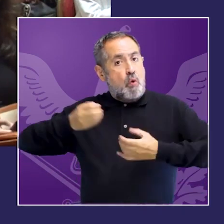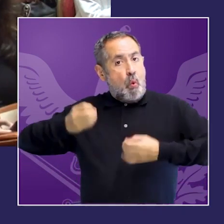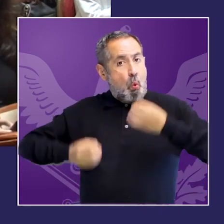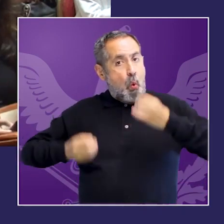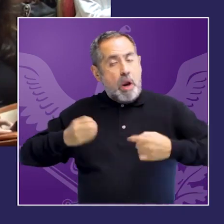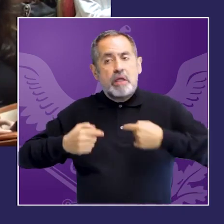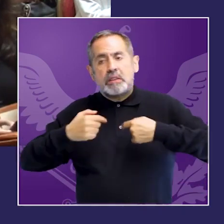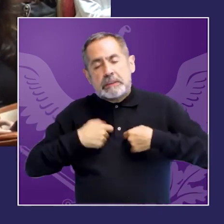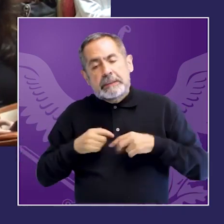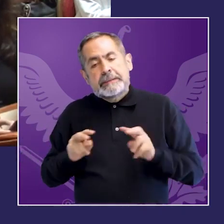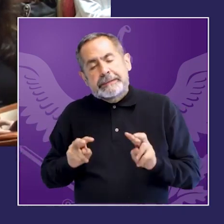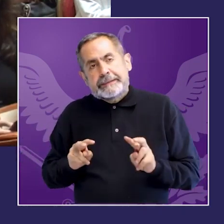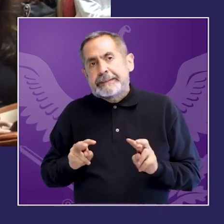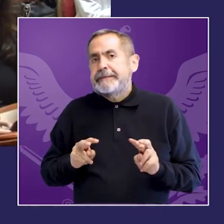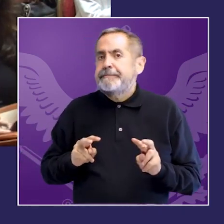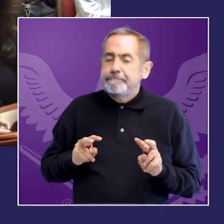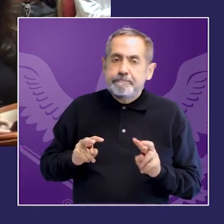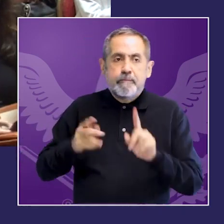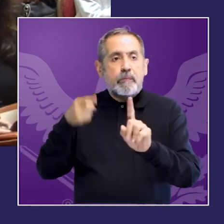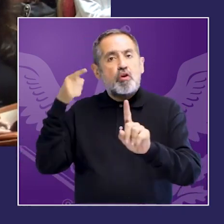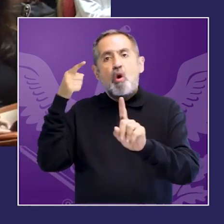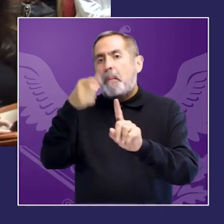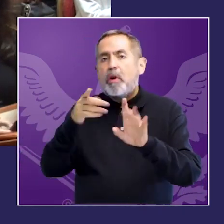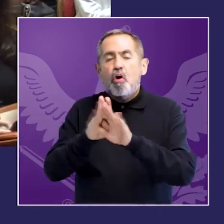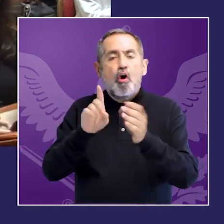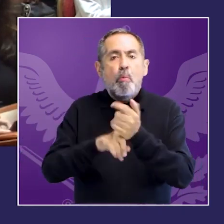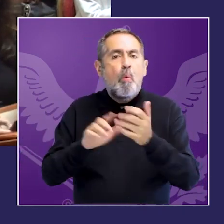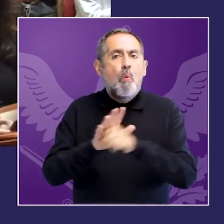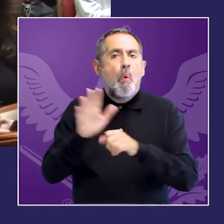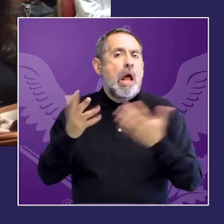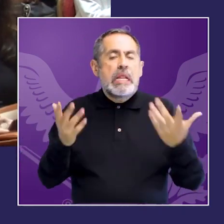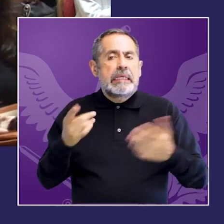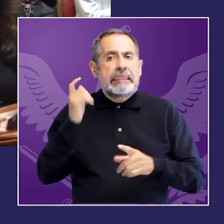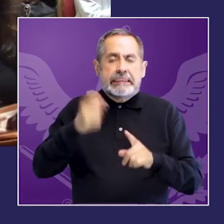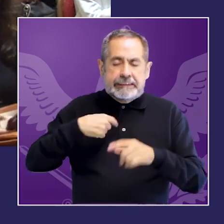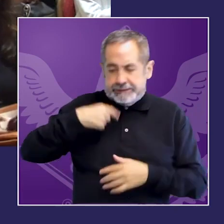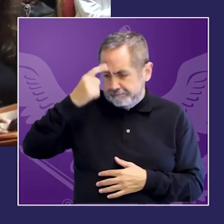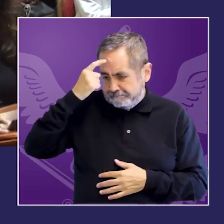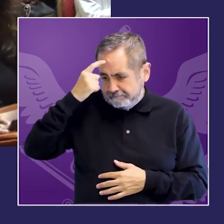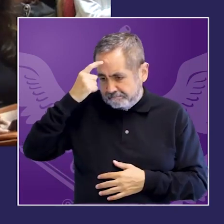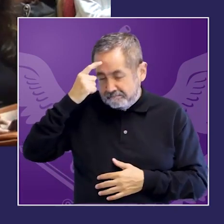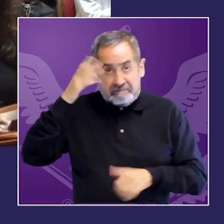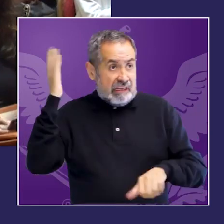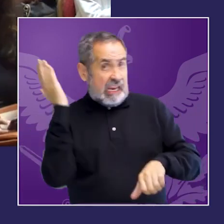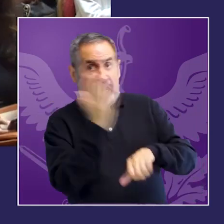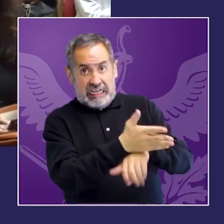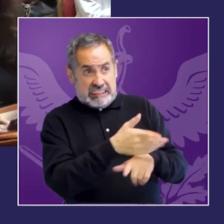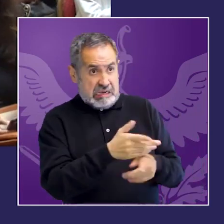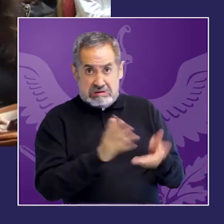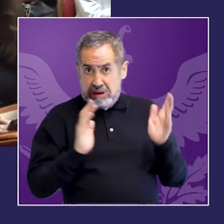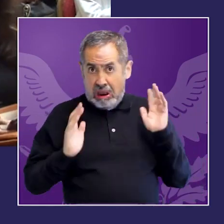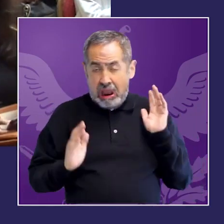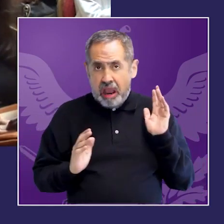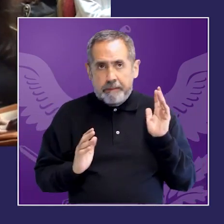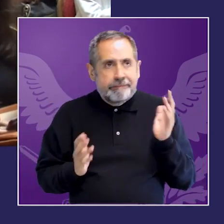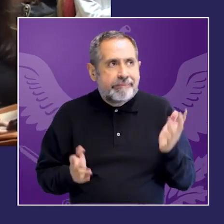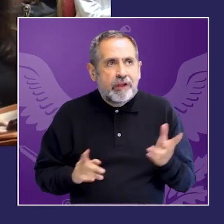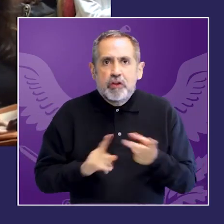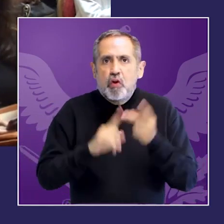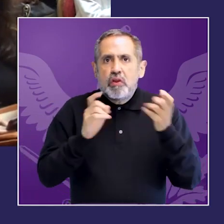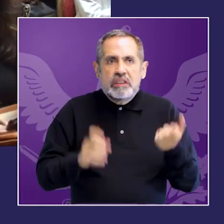sancionar pero no precisamente obtener respuestas o cambios positivos con relación al agresor